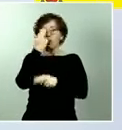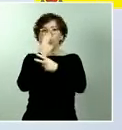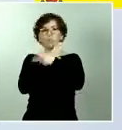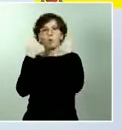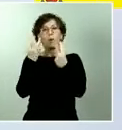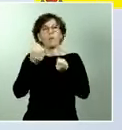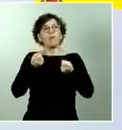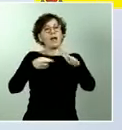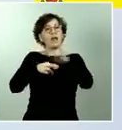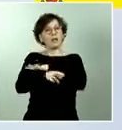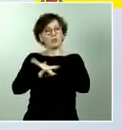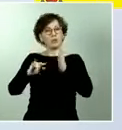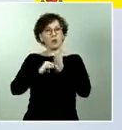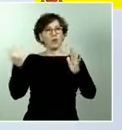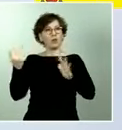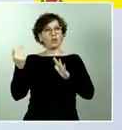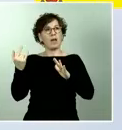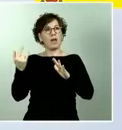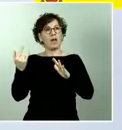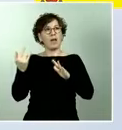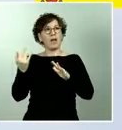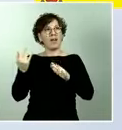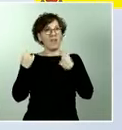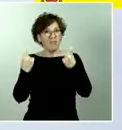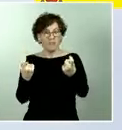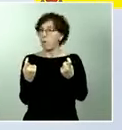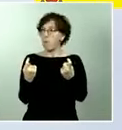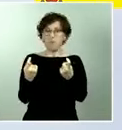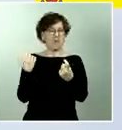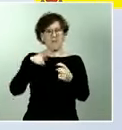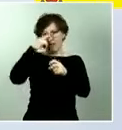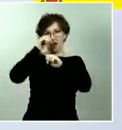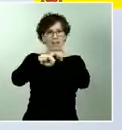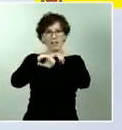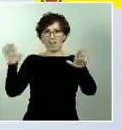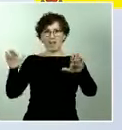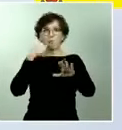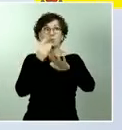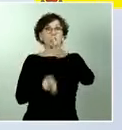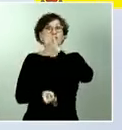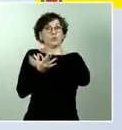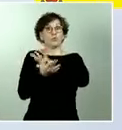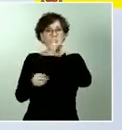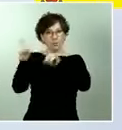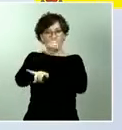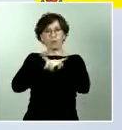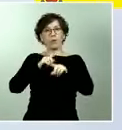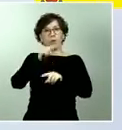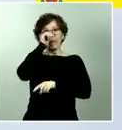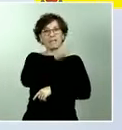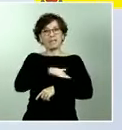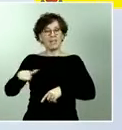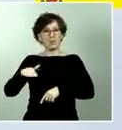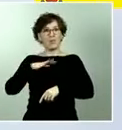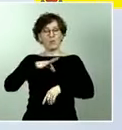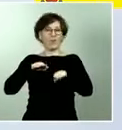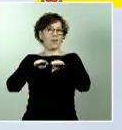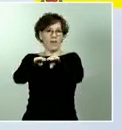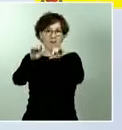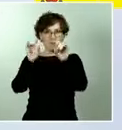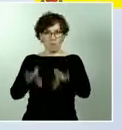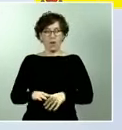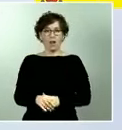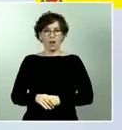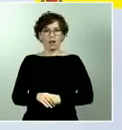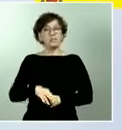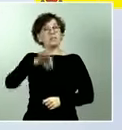adversidad ningún niño se quede atrás. Cada vez serán más los que valoren la importancia de un estado de bienestar fuerte,